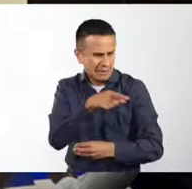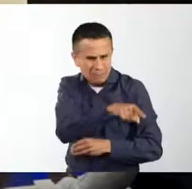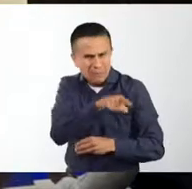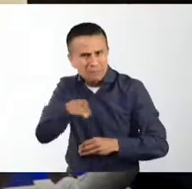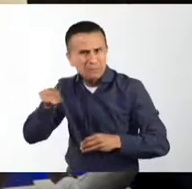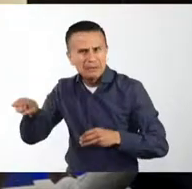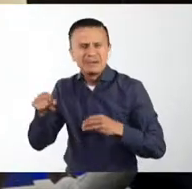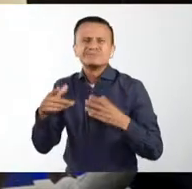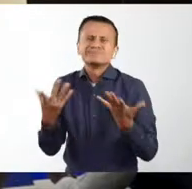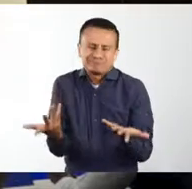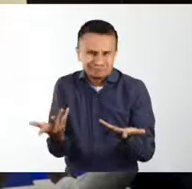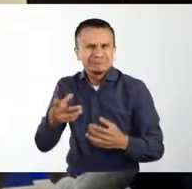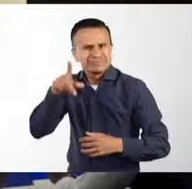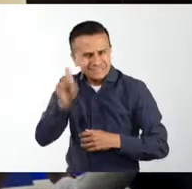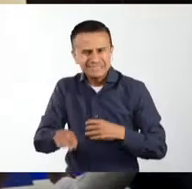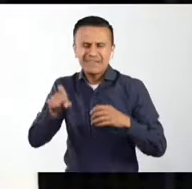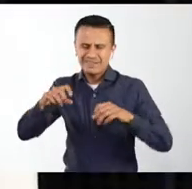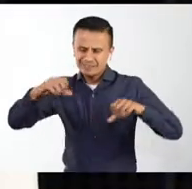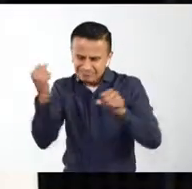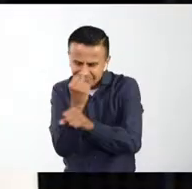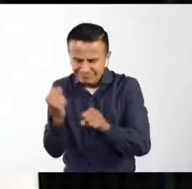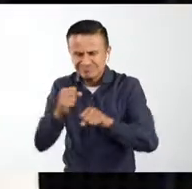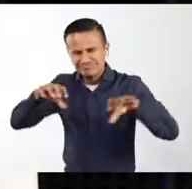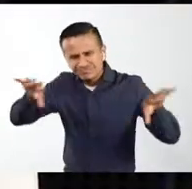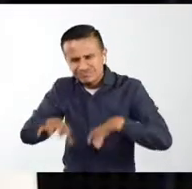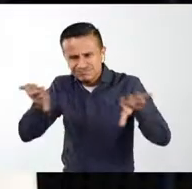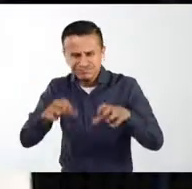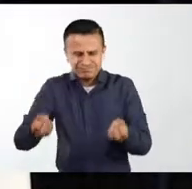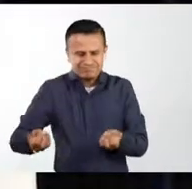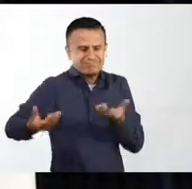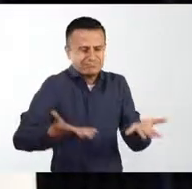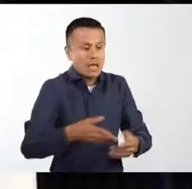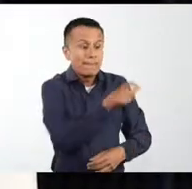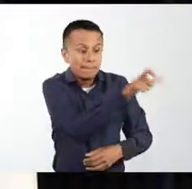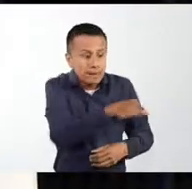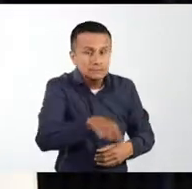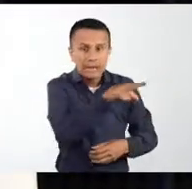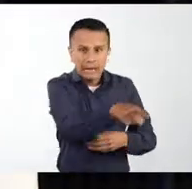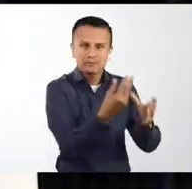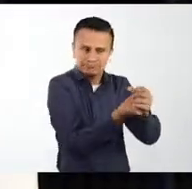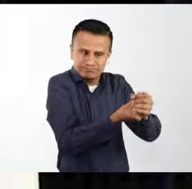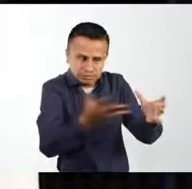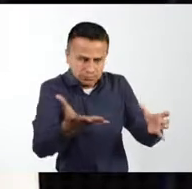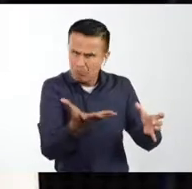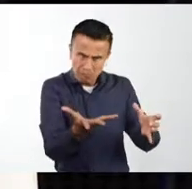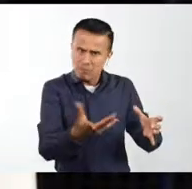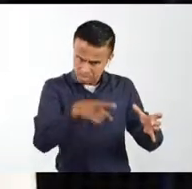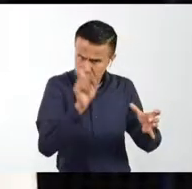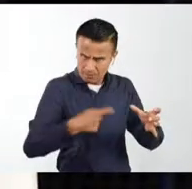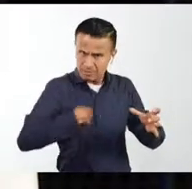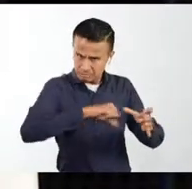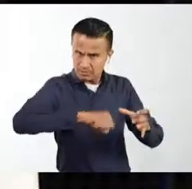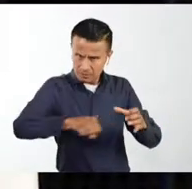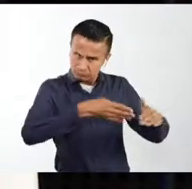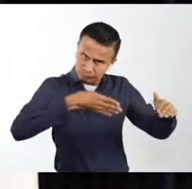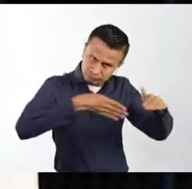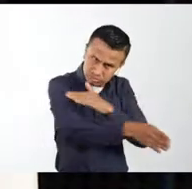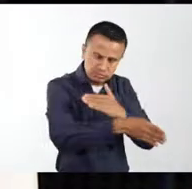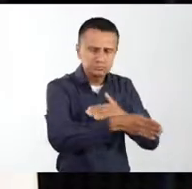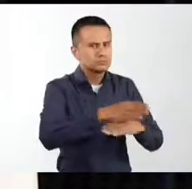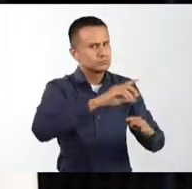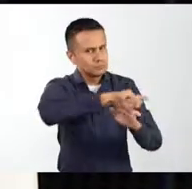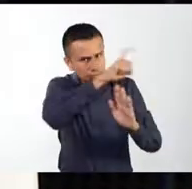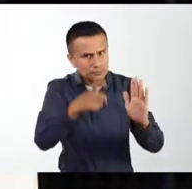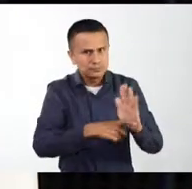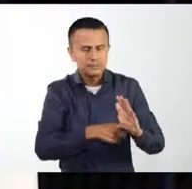los que son exclusivos de la escuela puedan, efectivamente, acceder a la escuela y